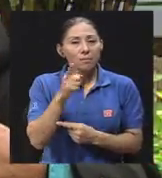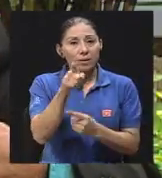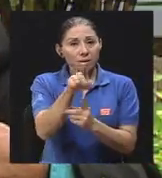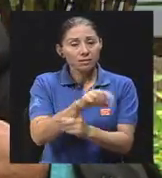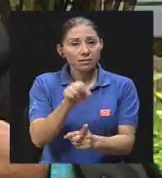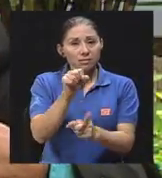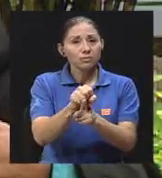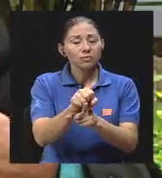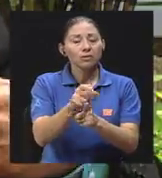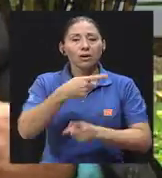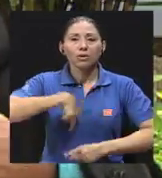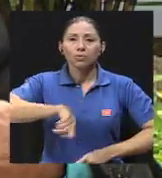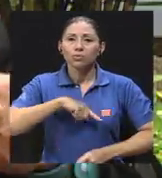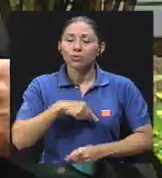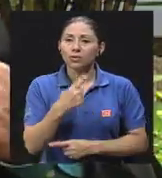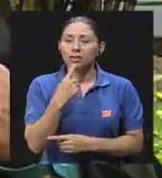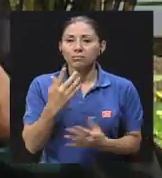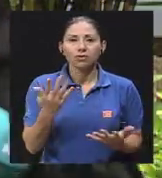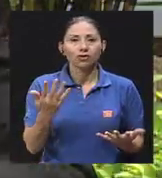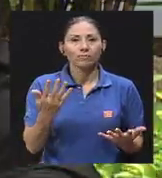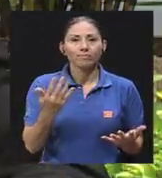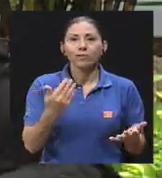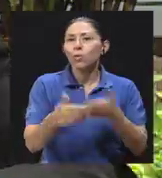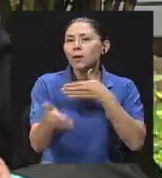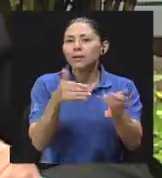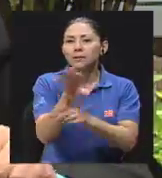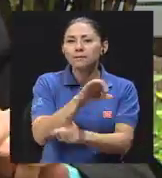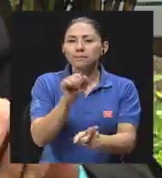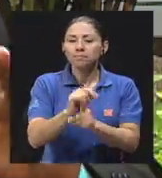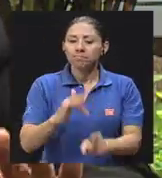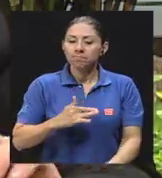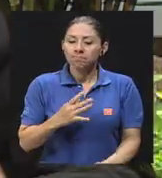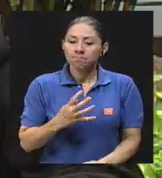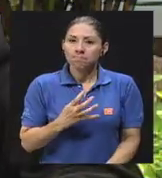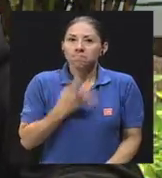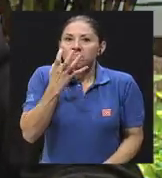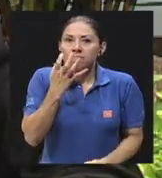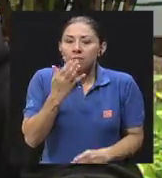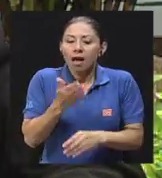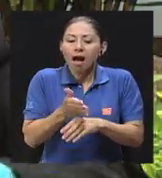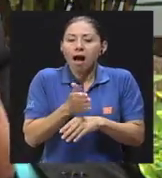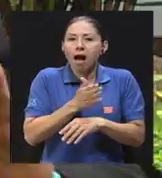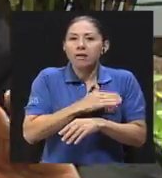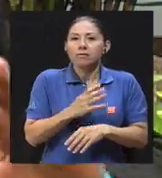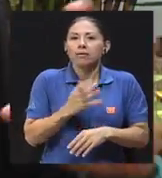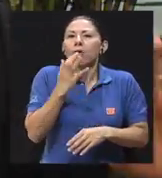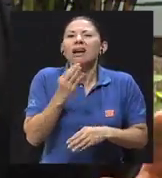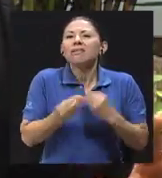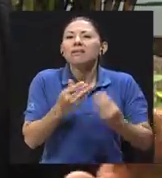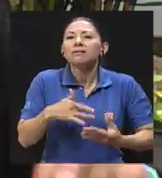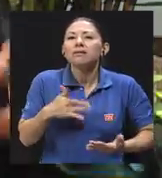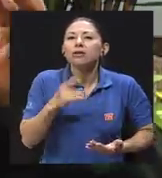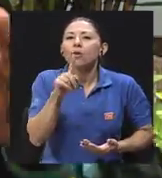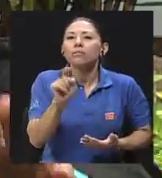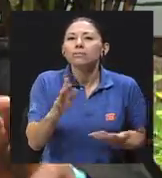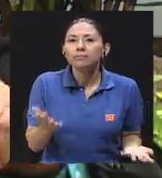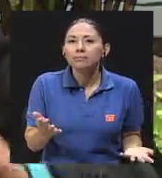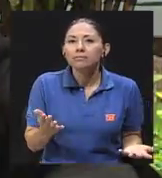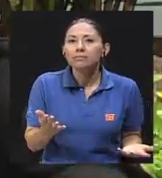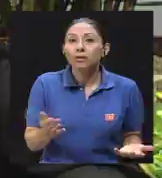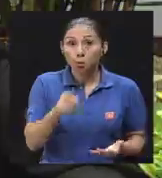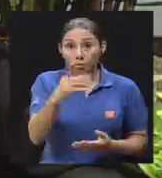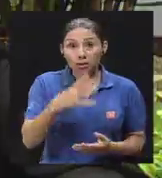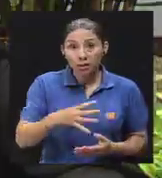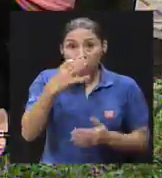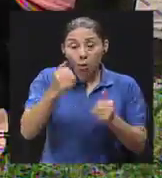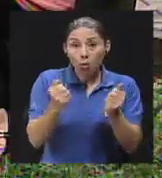todas esas situaciones, decimos, frente a cualquier enojo, antes usted qué sintió. Si se enojó usted con su pareja, ¿qué fue lo